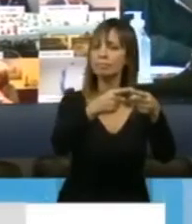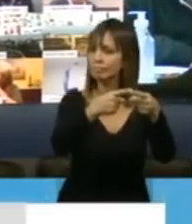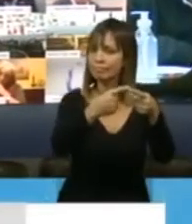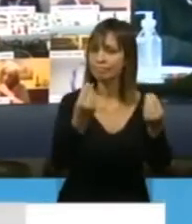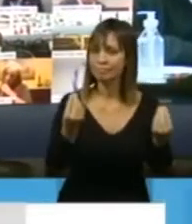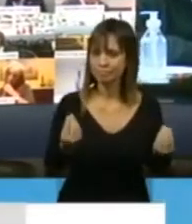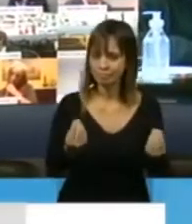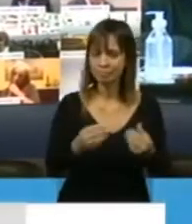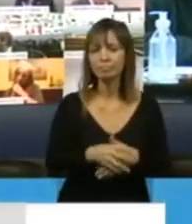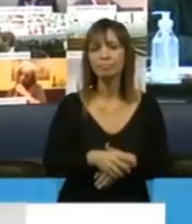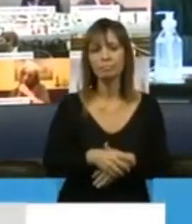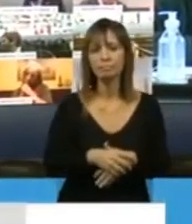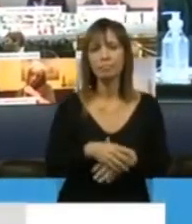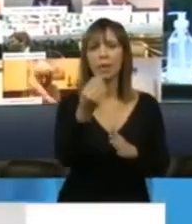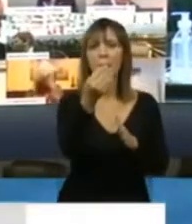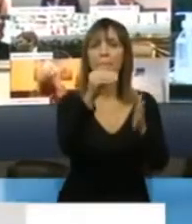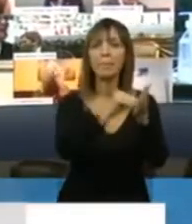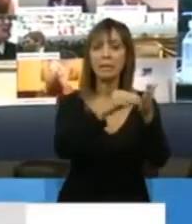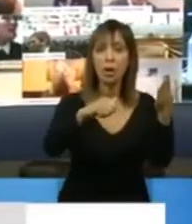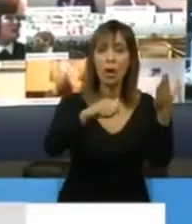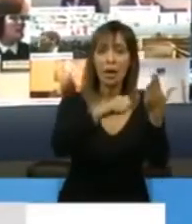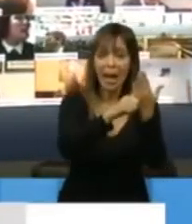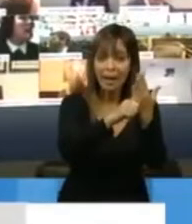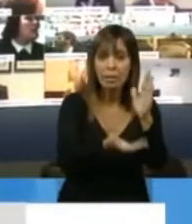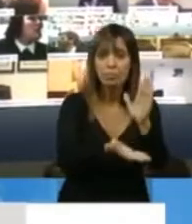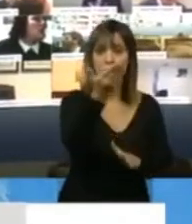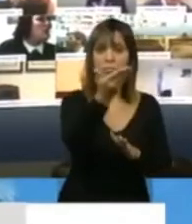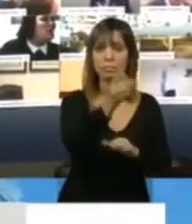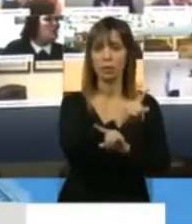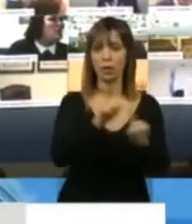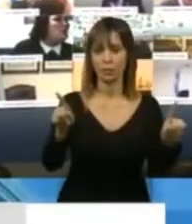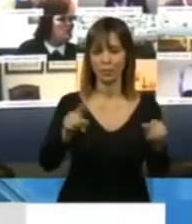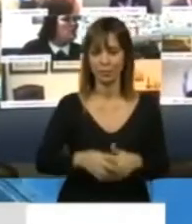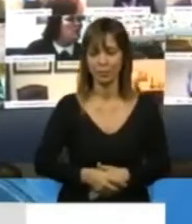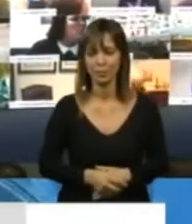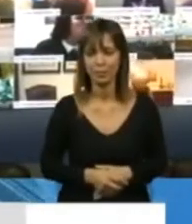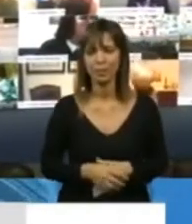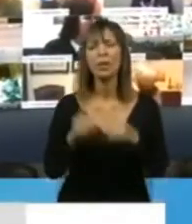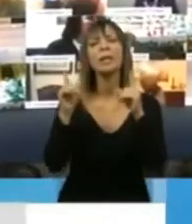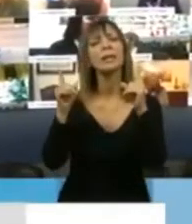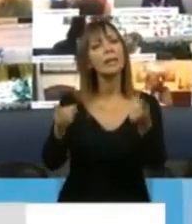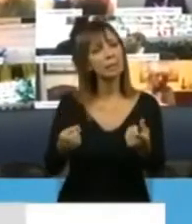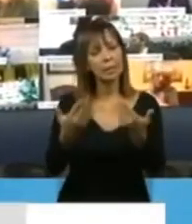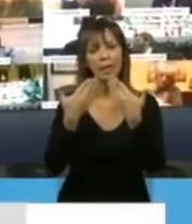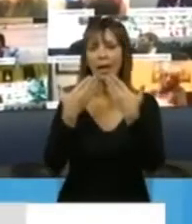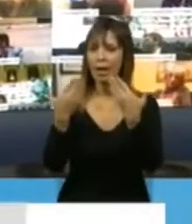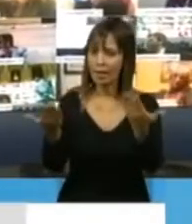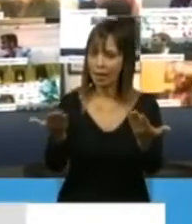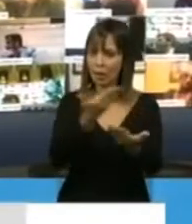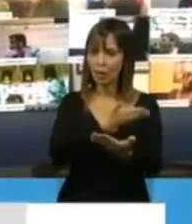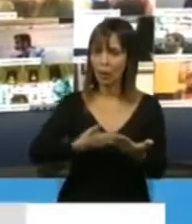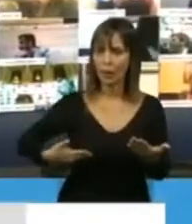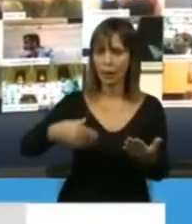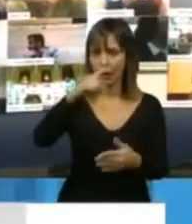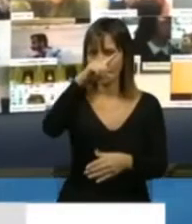que suba el precio de la carne. También le quiero agradecer al gobierno nacional,